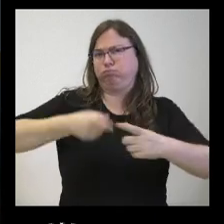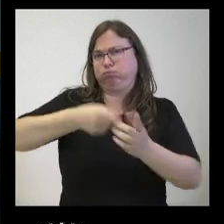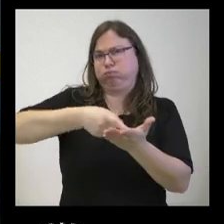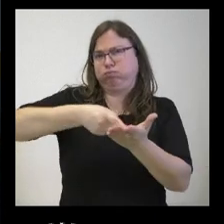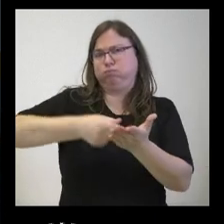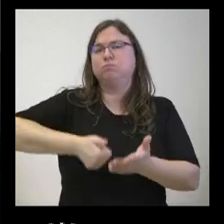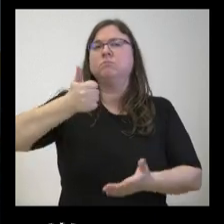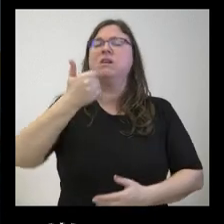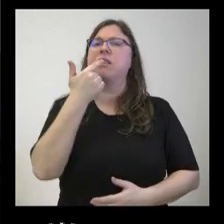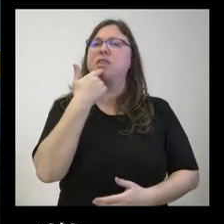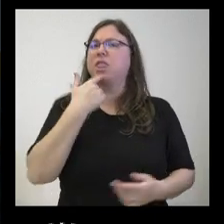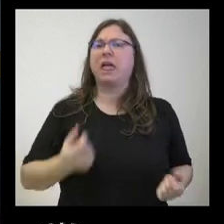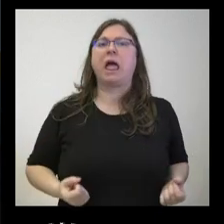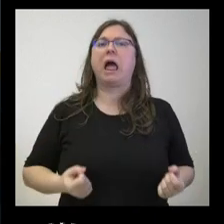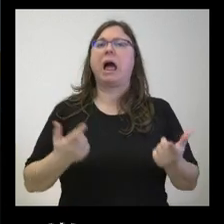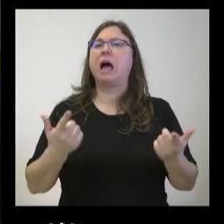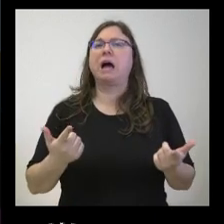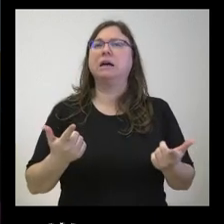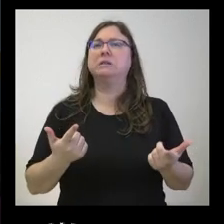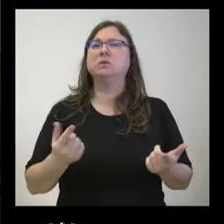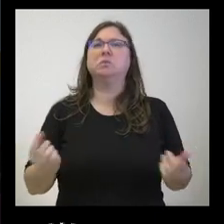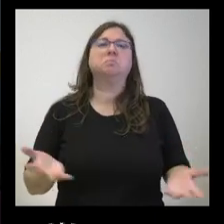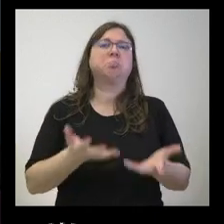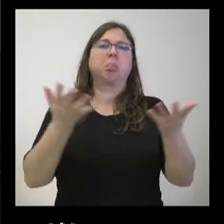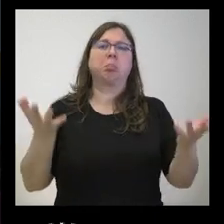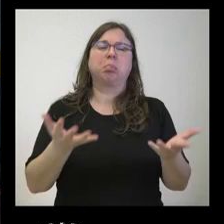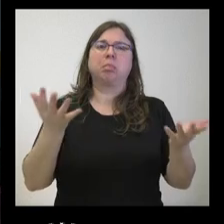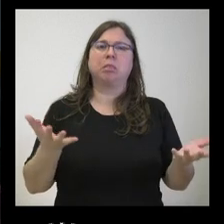planteaba que era un gasto, un chiringuito, que era un gasto superfluo, pero ¿cómo financiar